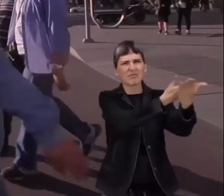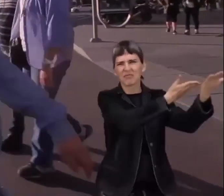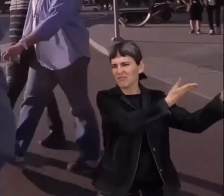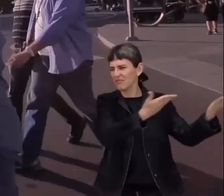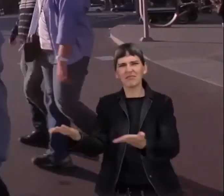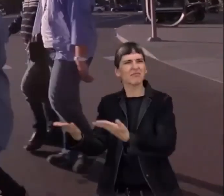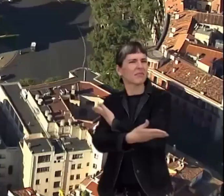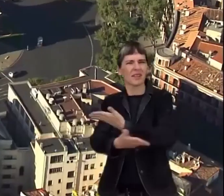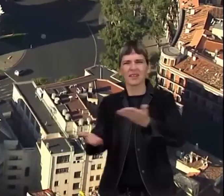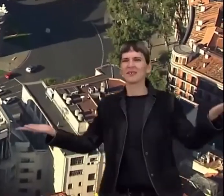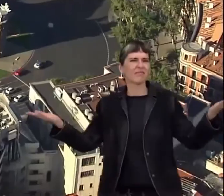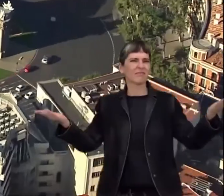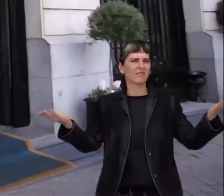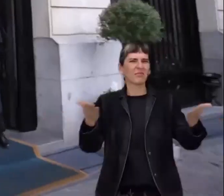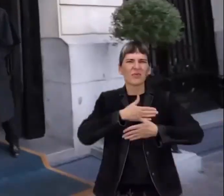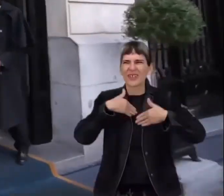abiertas de par en par